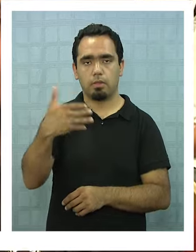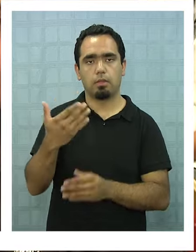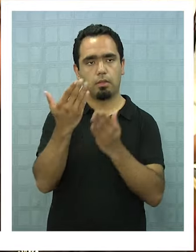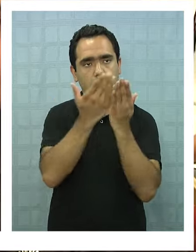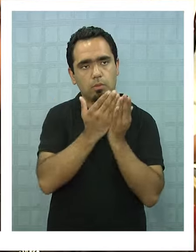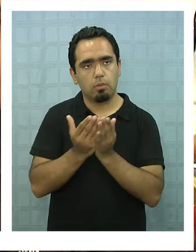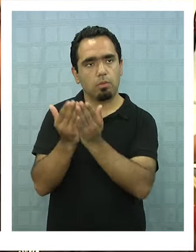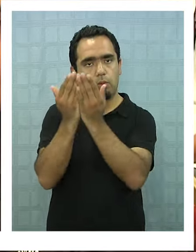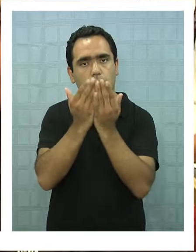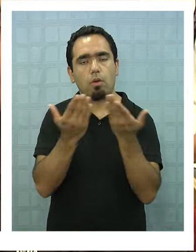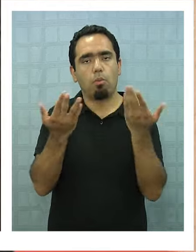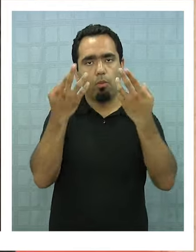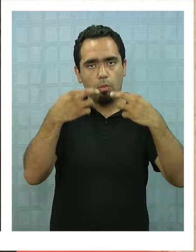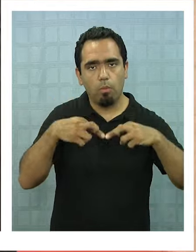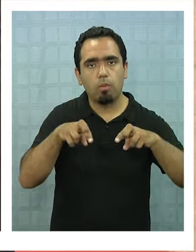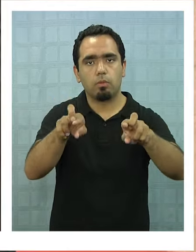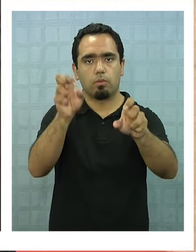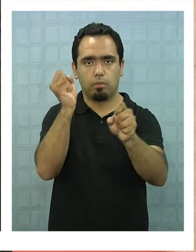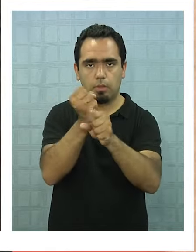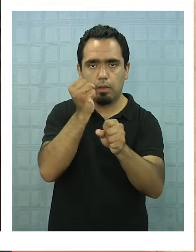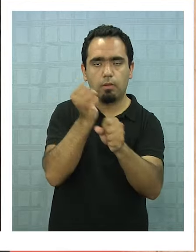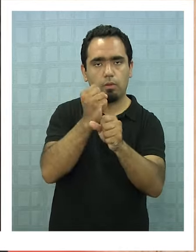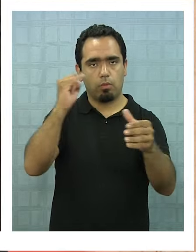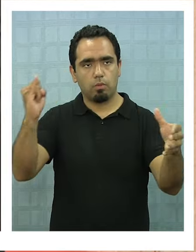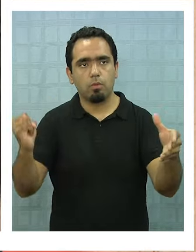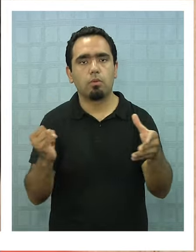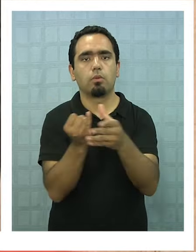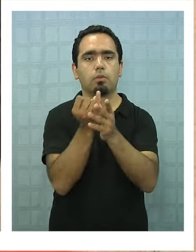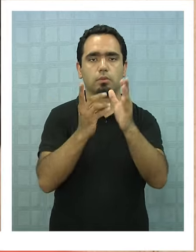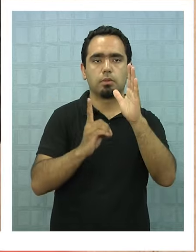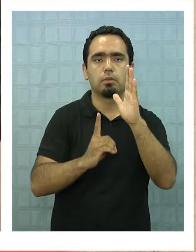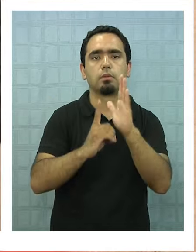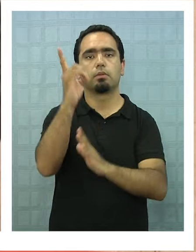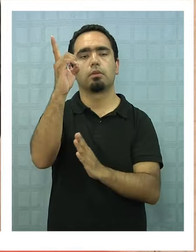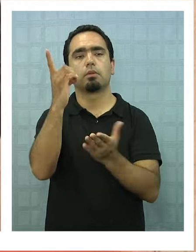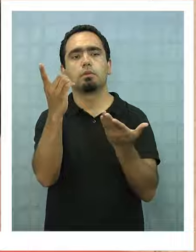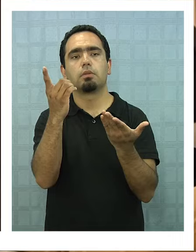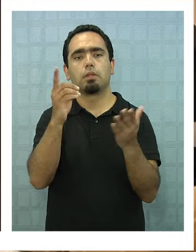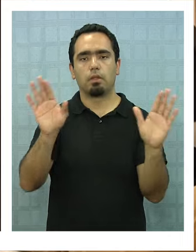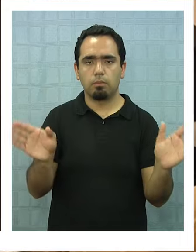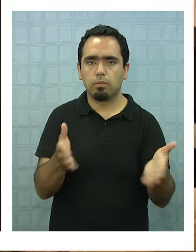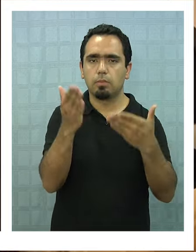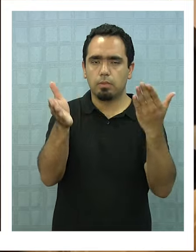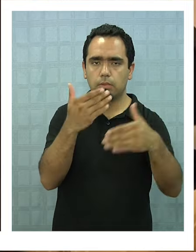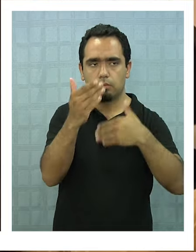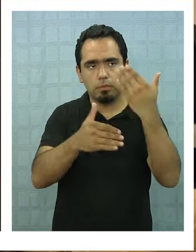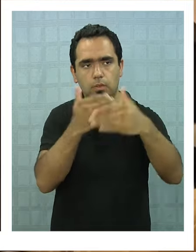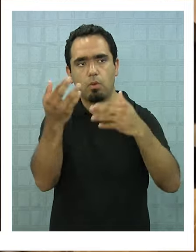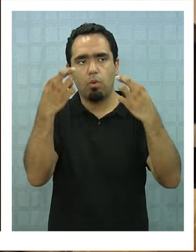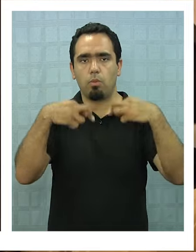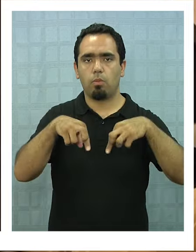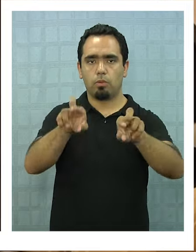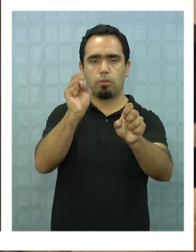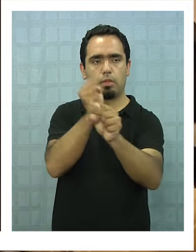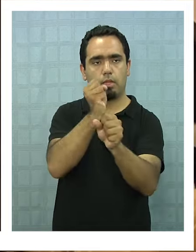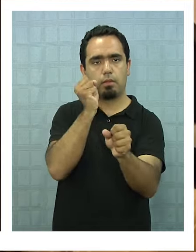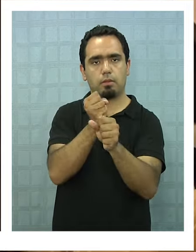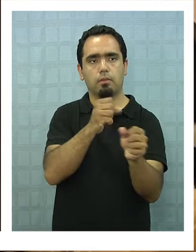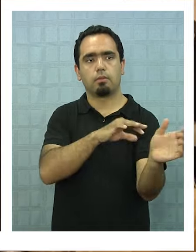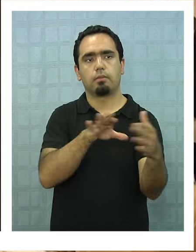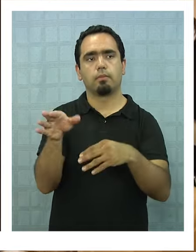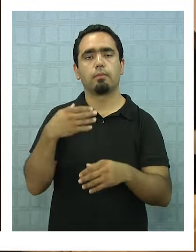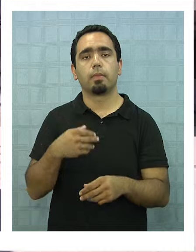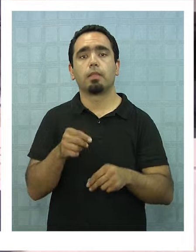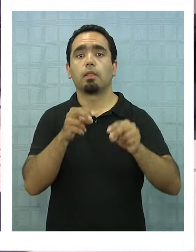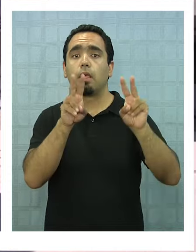entender y estudiar las oportunidades de trabajo inclusivo, de desarrollo, de potencialidades, de oportunidades de